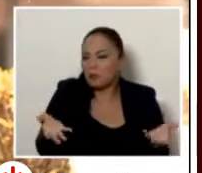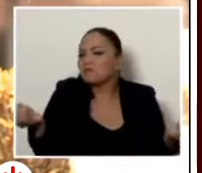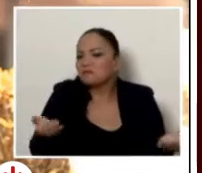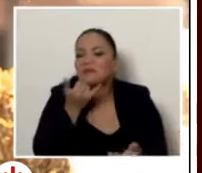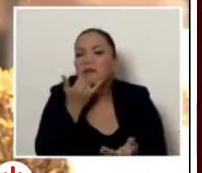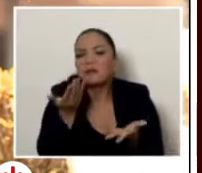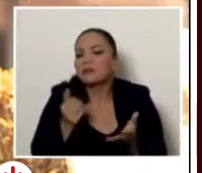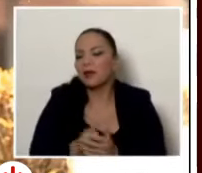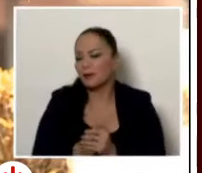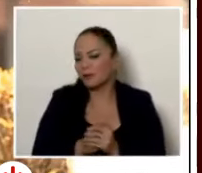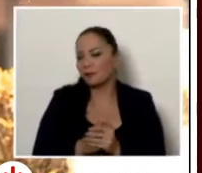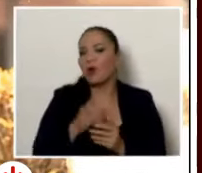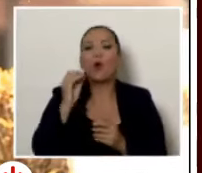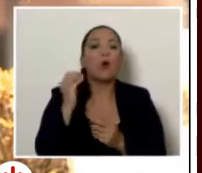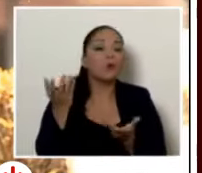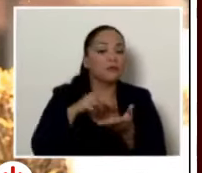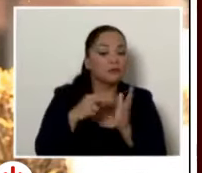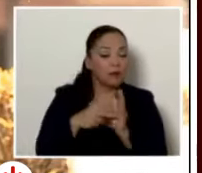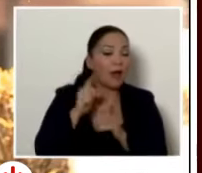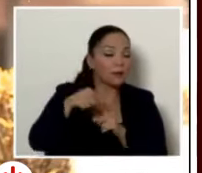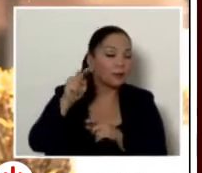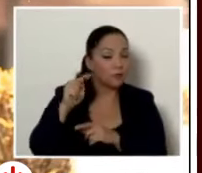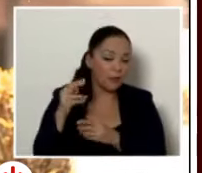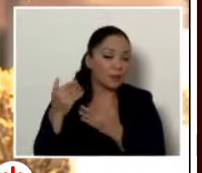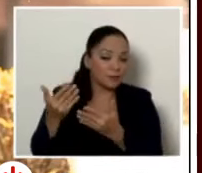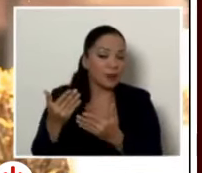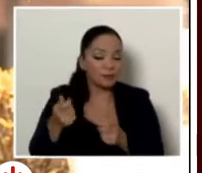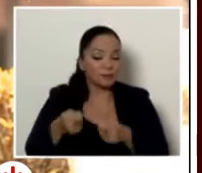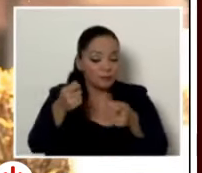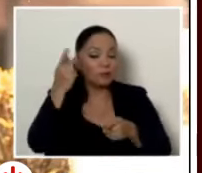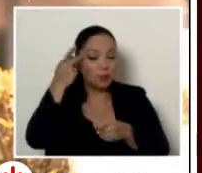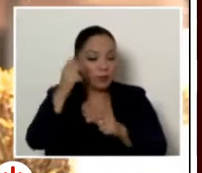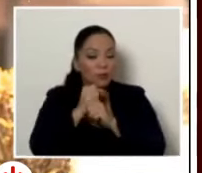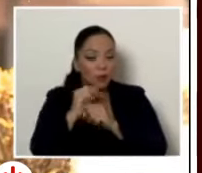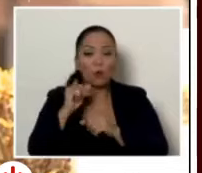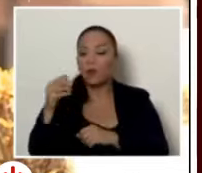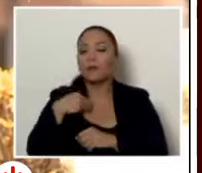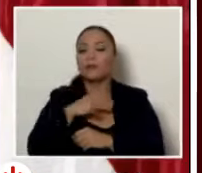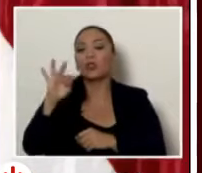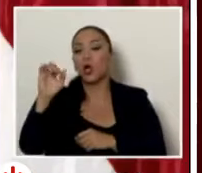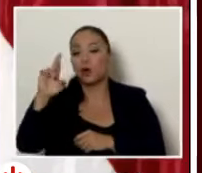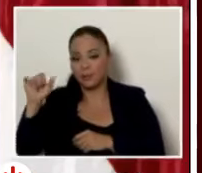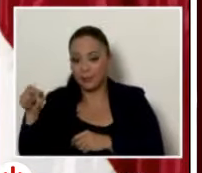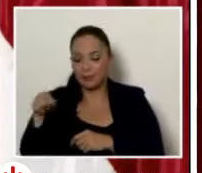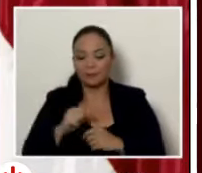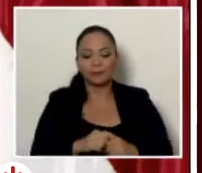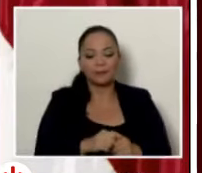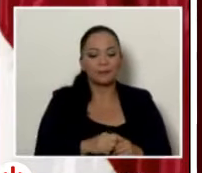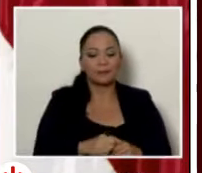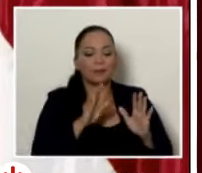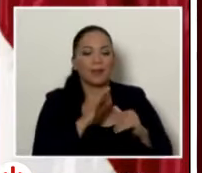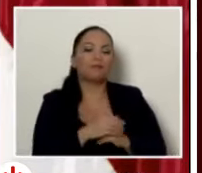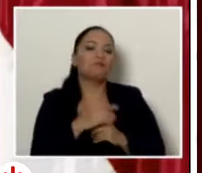con eso o va a tener que esperar el país hasta noviembre que se presente la política de seguridad como dice el ministro Torres muchas gracias don Carlos en ese editorial